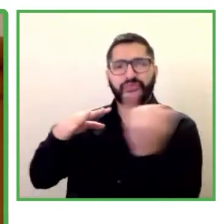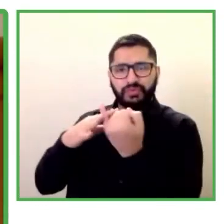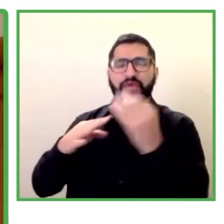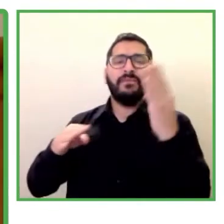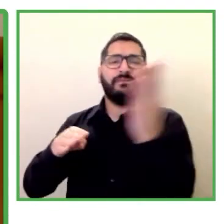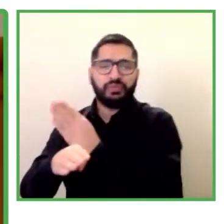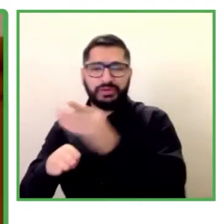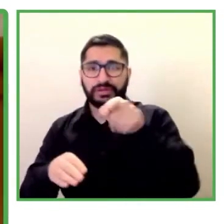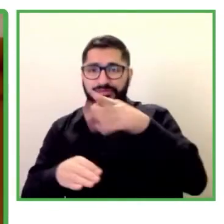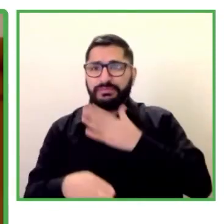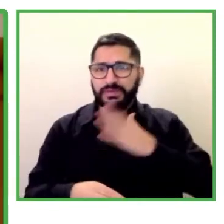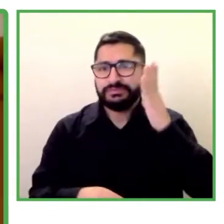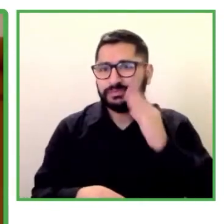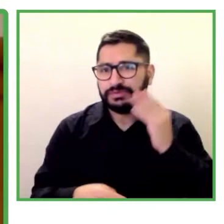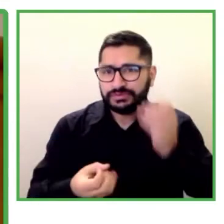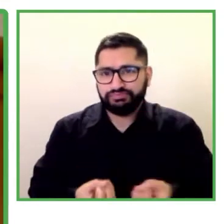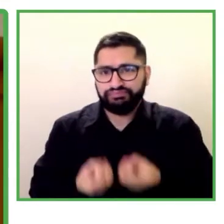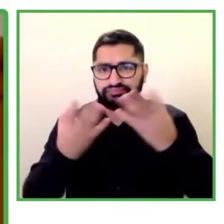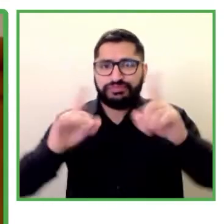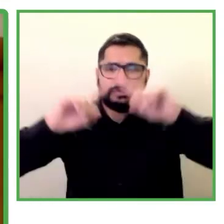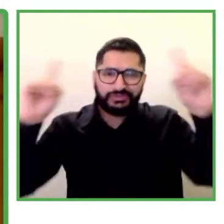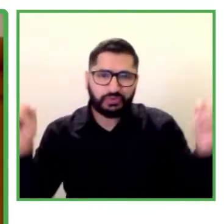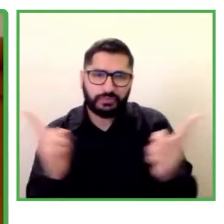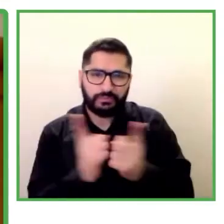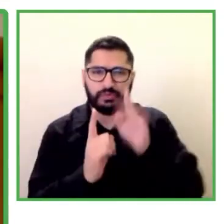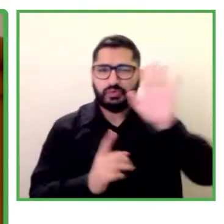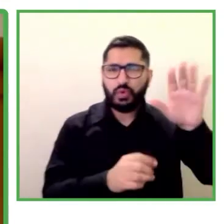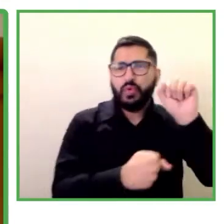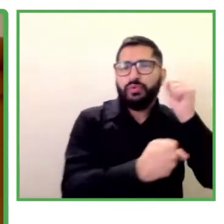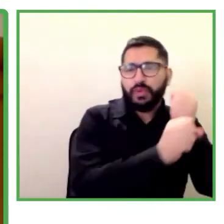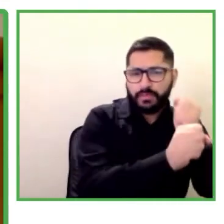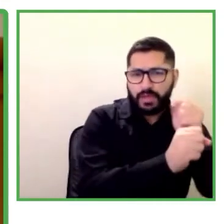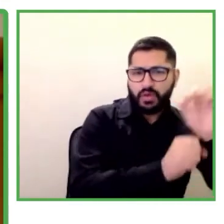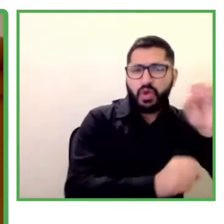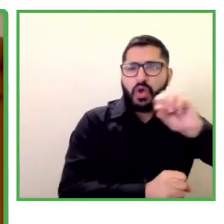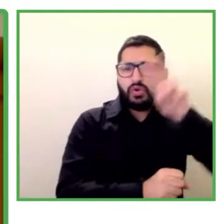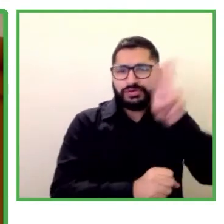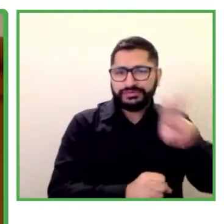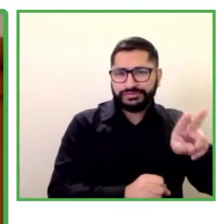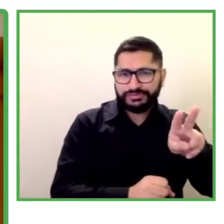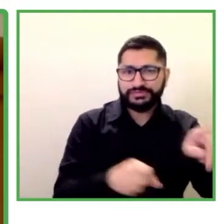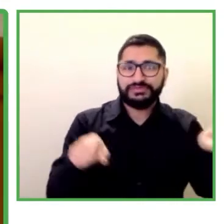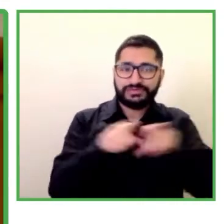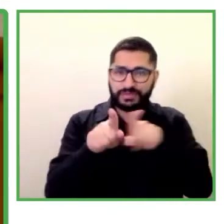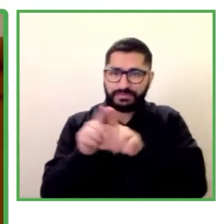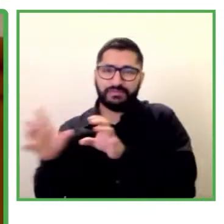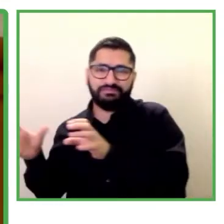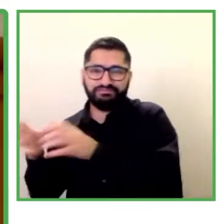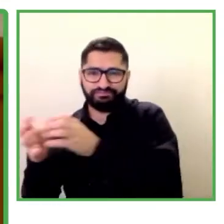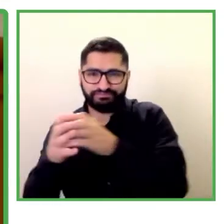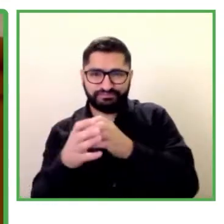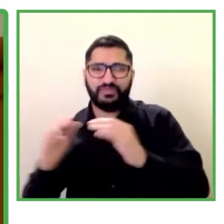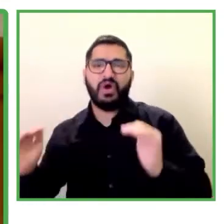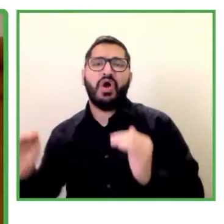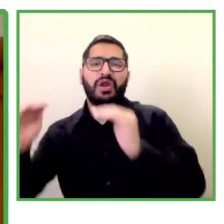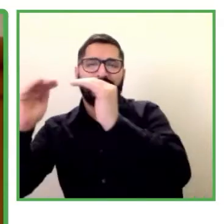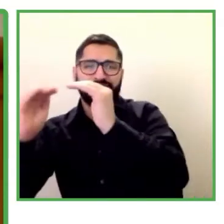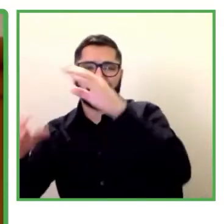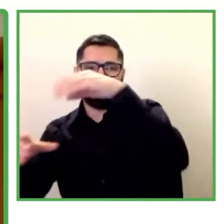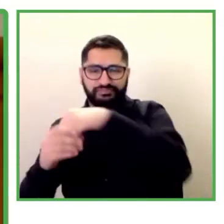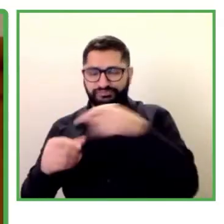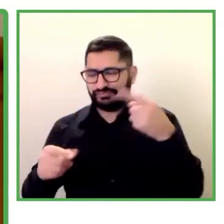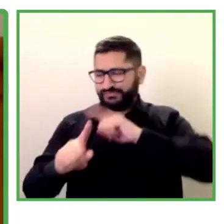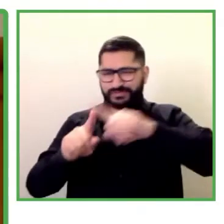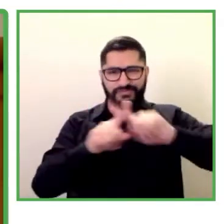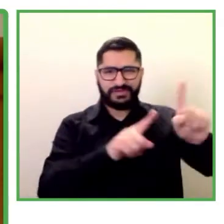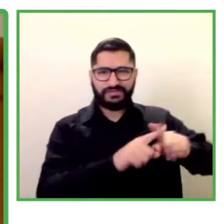que realiza la OIS como de la propia sesión, les invito a que escuchemos a las cinco personas expositoras que nos van a acompañar en la sesión de hoy.